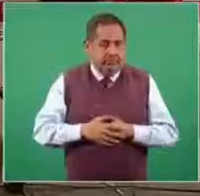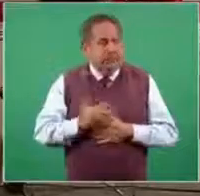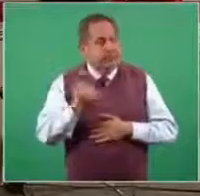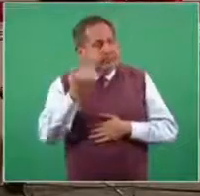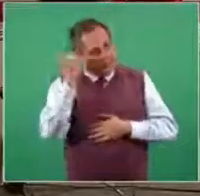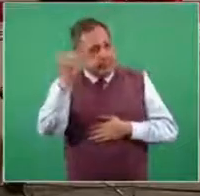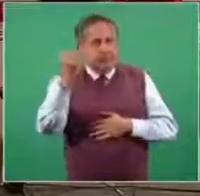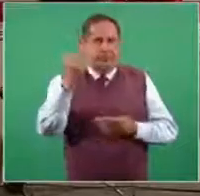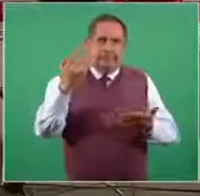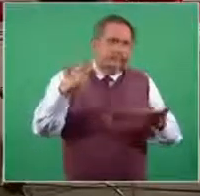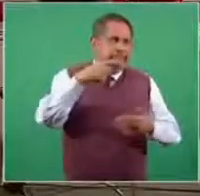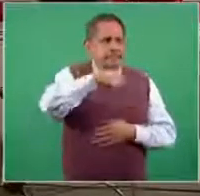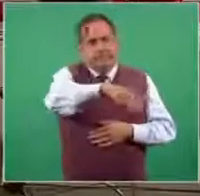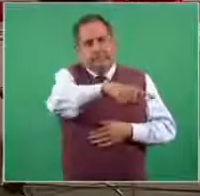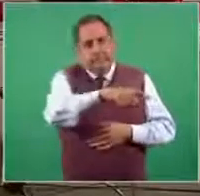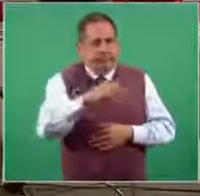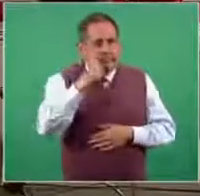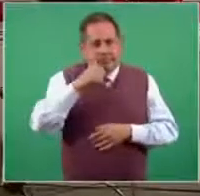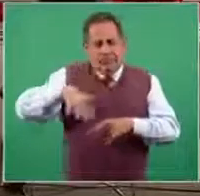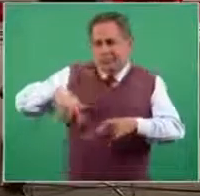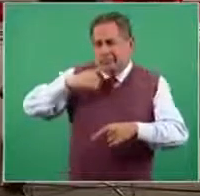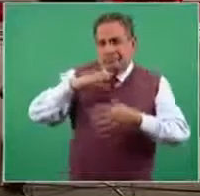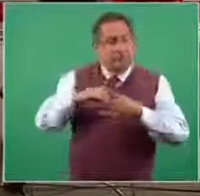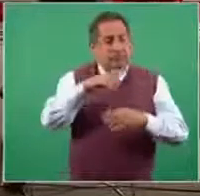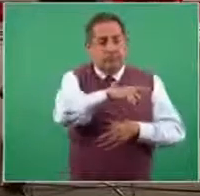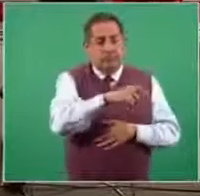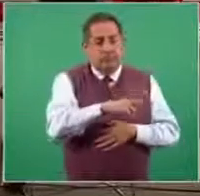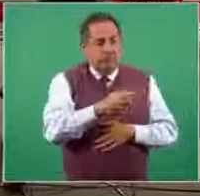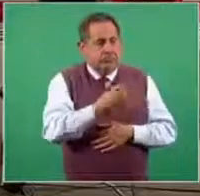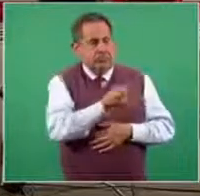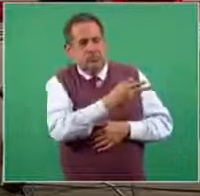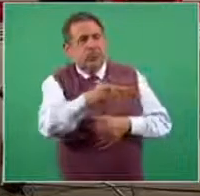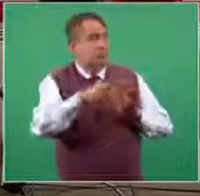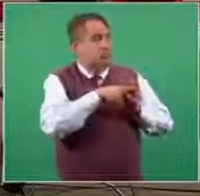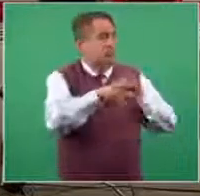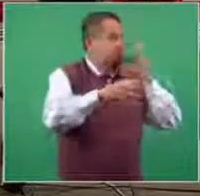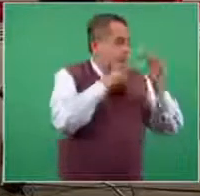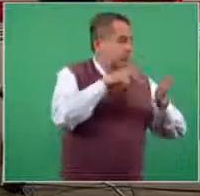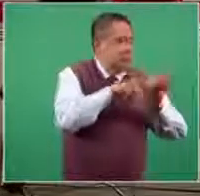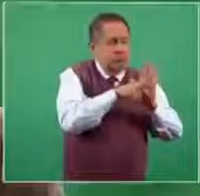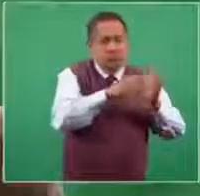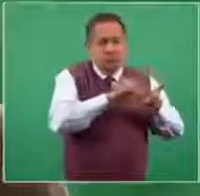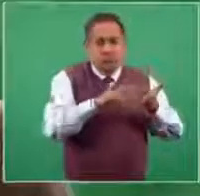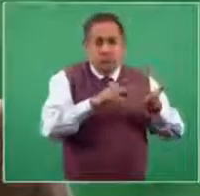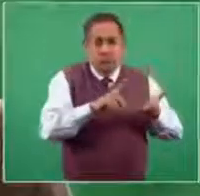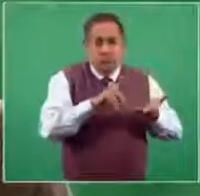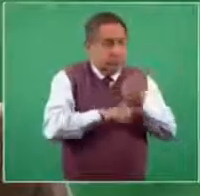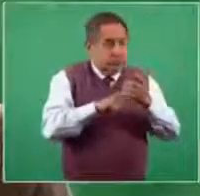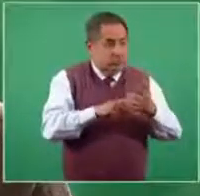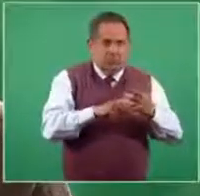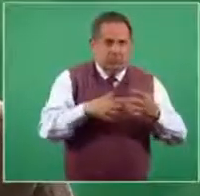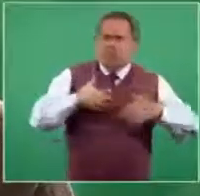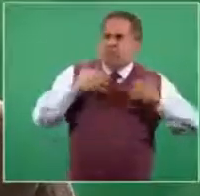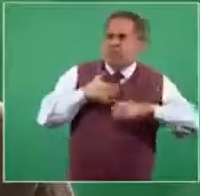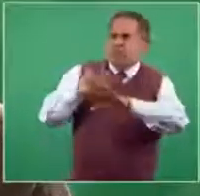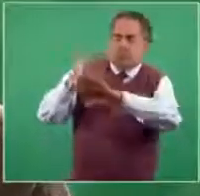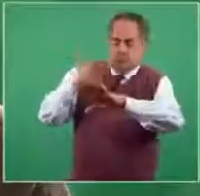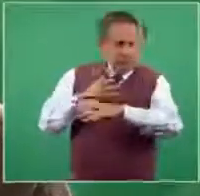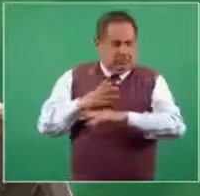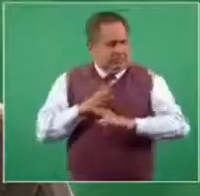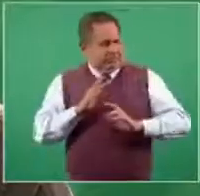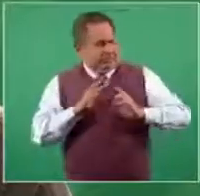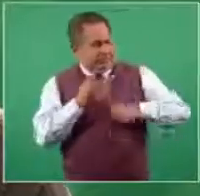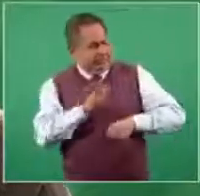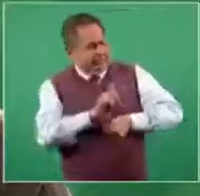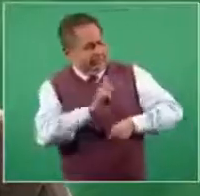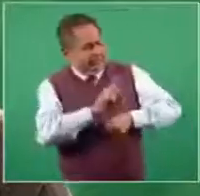repetidamente plantean, como bien decía usted, varios medios de comunicación, algunos de manera casi compulsiva, parecen decirlo